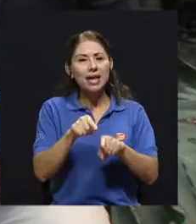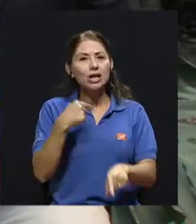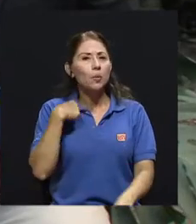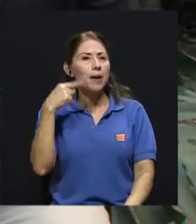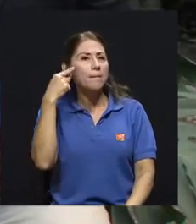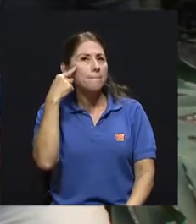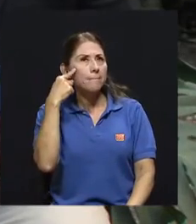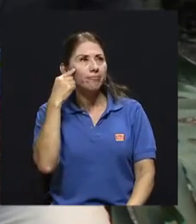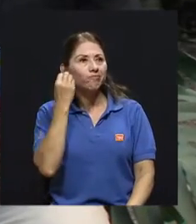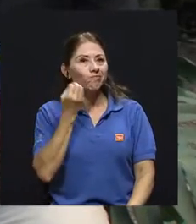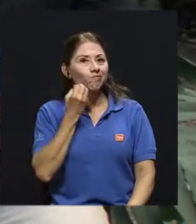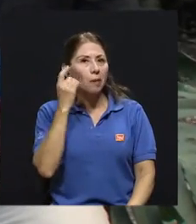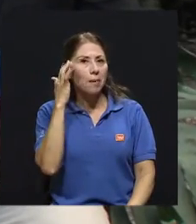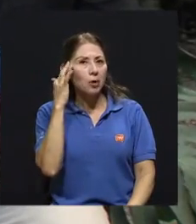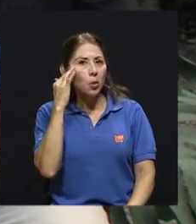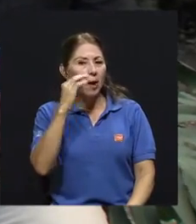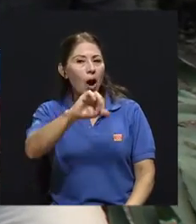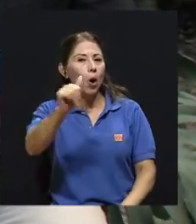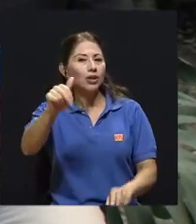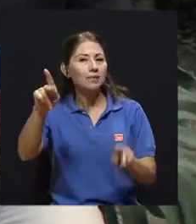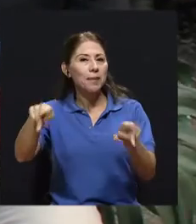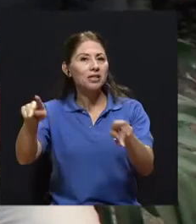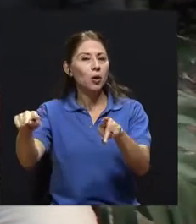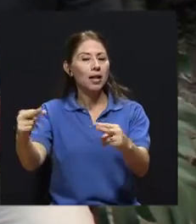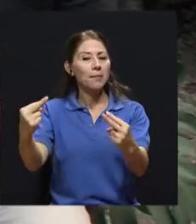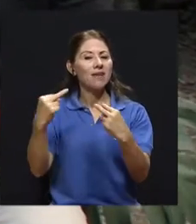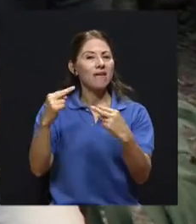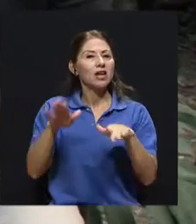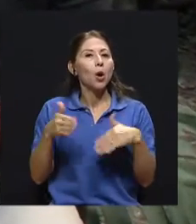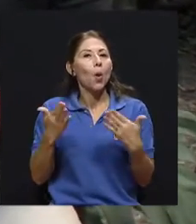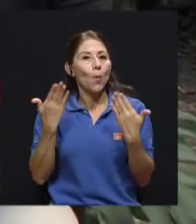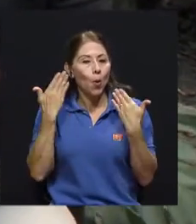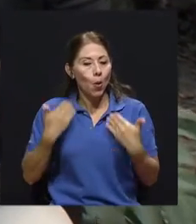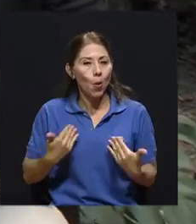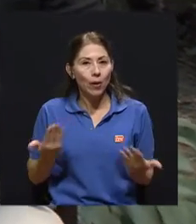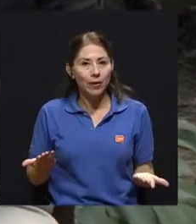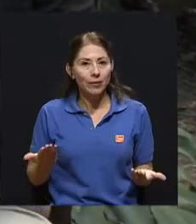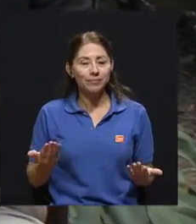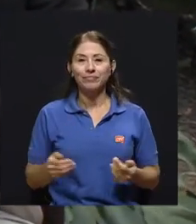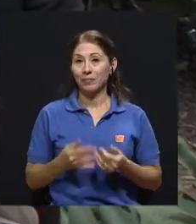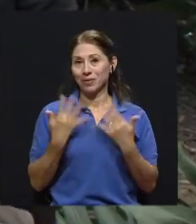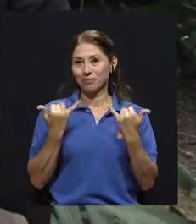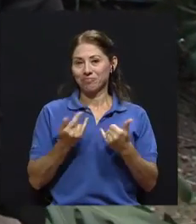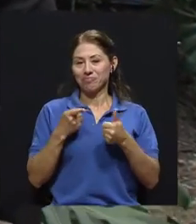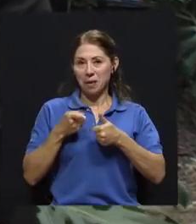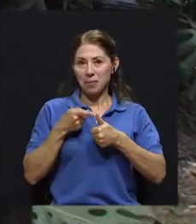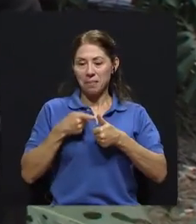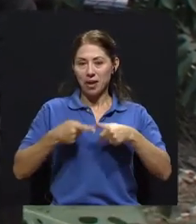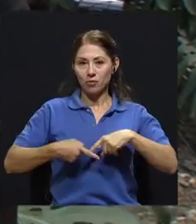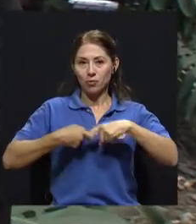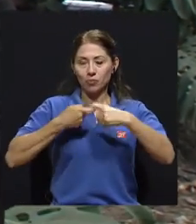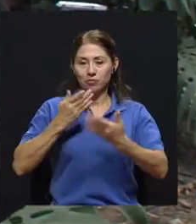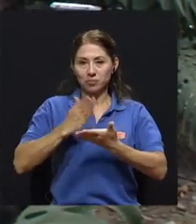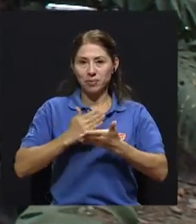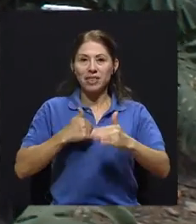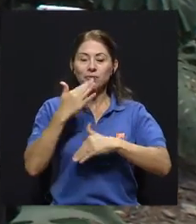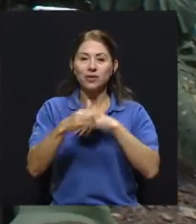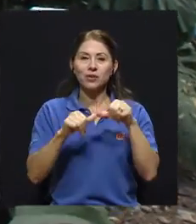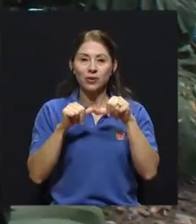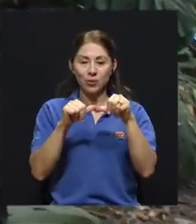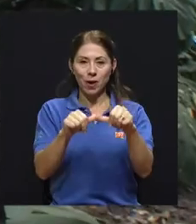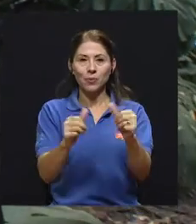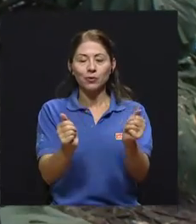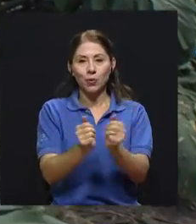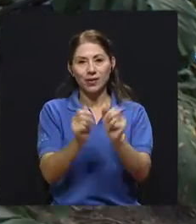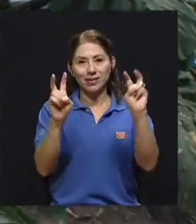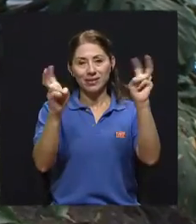ver. Bueno, es hora de hacer un primer corte por acá y pronto pues regresamos y tomamos algunos